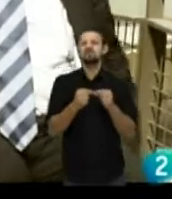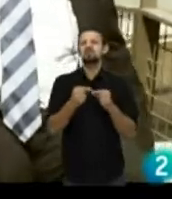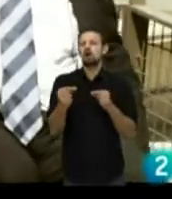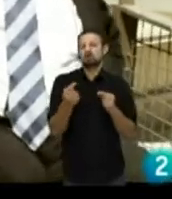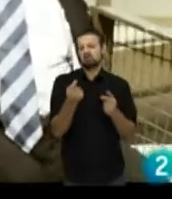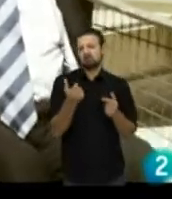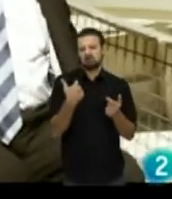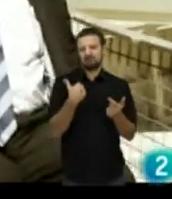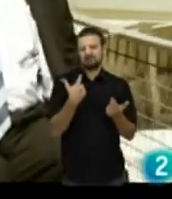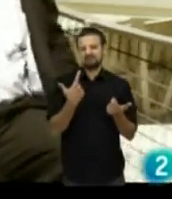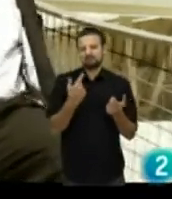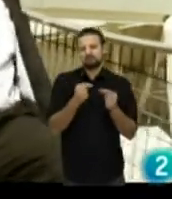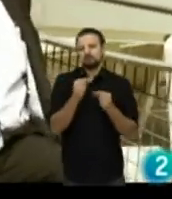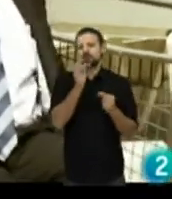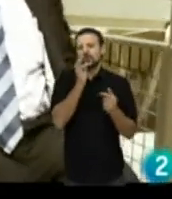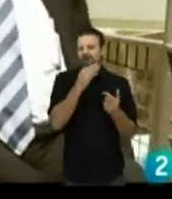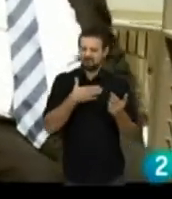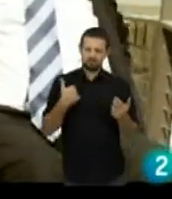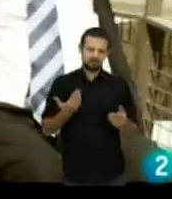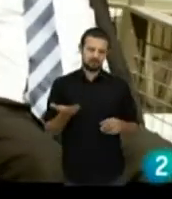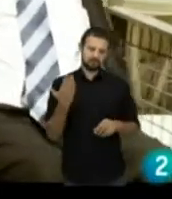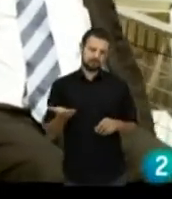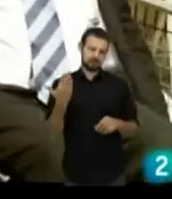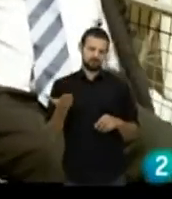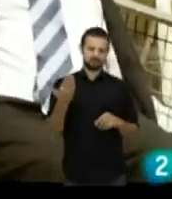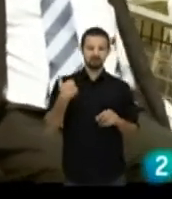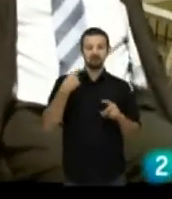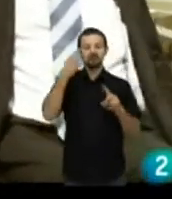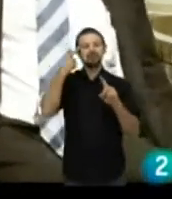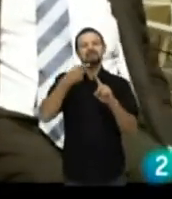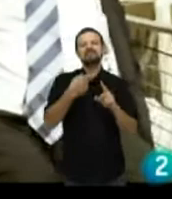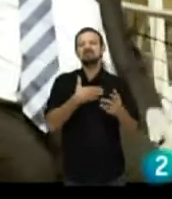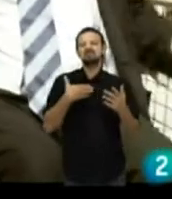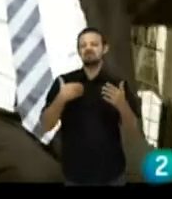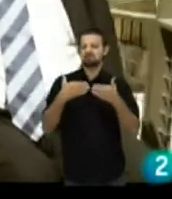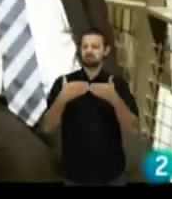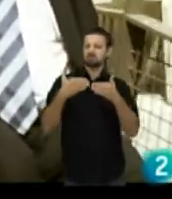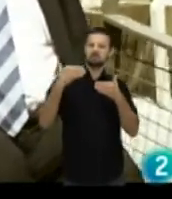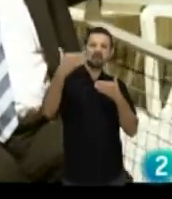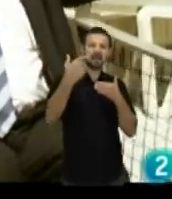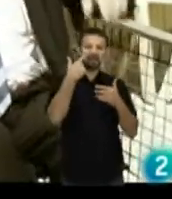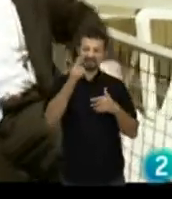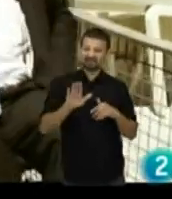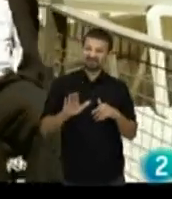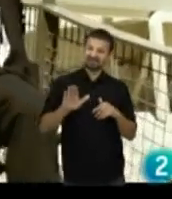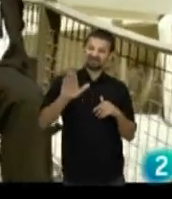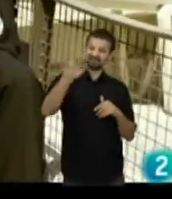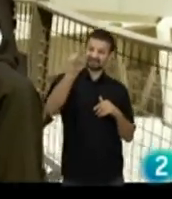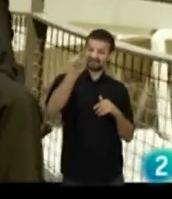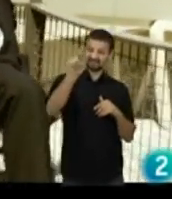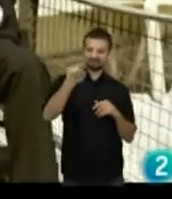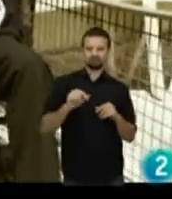metros, la verdad es que todavía tenemos pocos metros, aunque la intención es continuar, por lo menos hasta donde empieza la parte más inclinada,